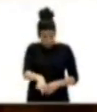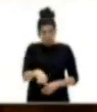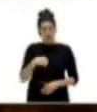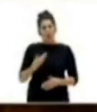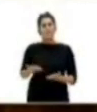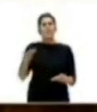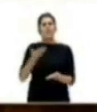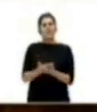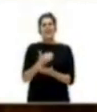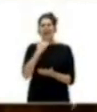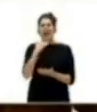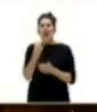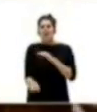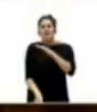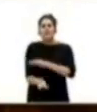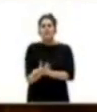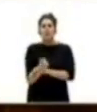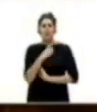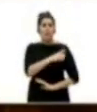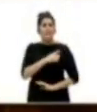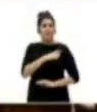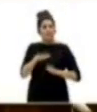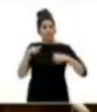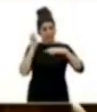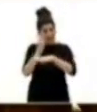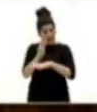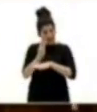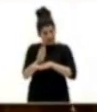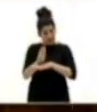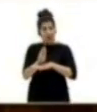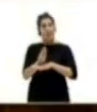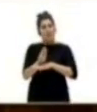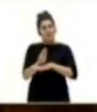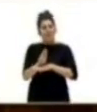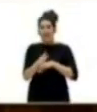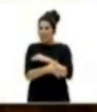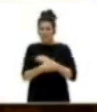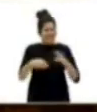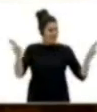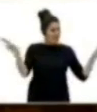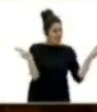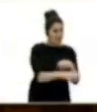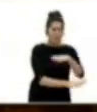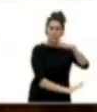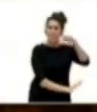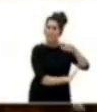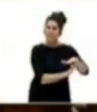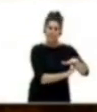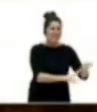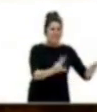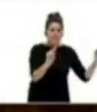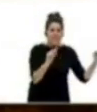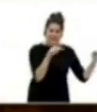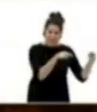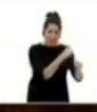proponerles la creación de una comisión parlamentaria. Una comisión para erradicar la pobreza en Canarias. Esa debe ser